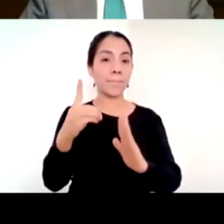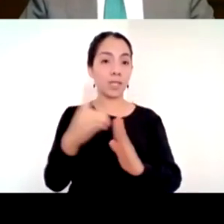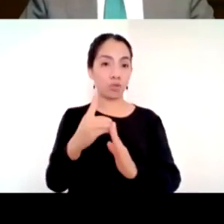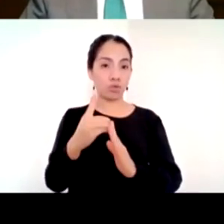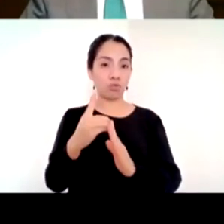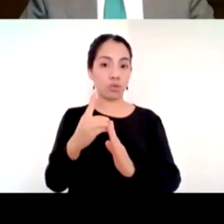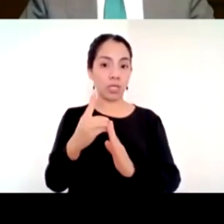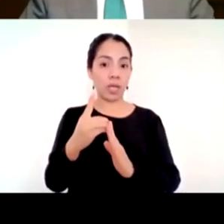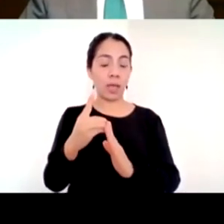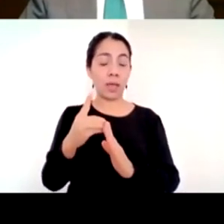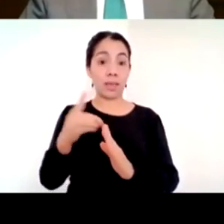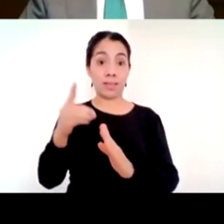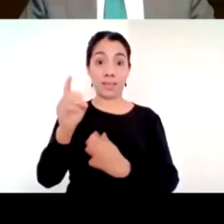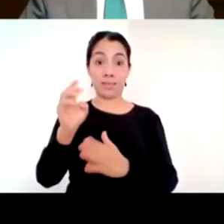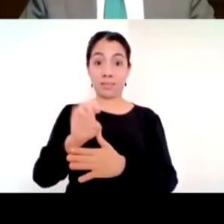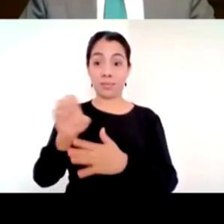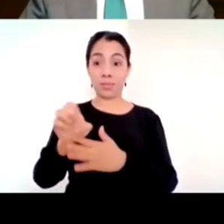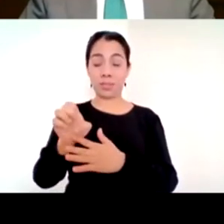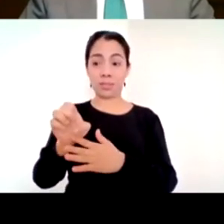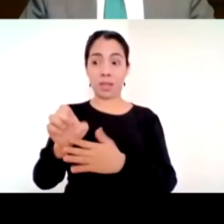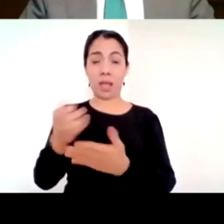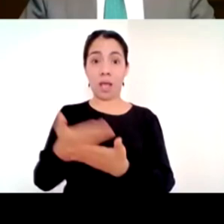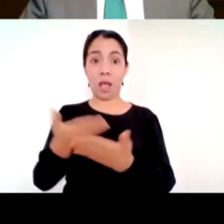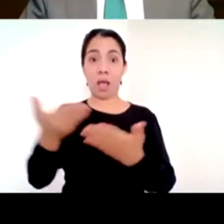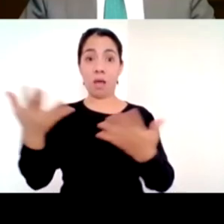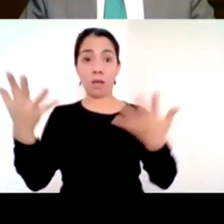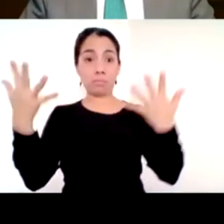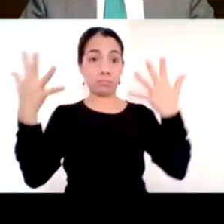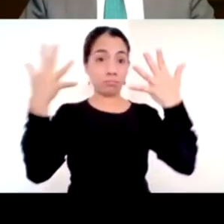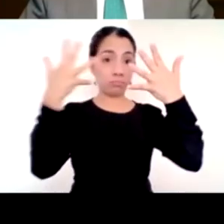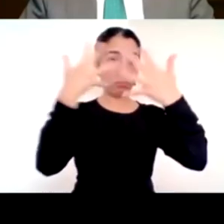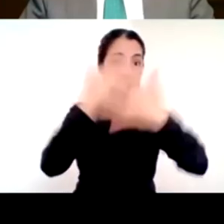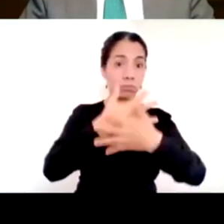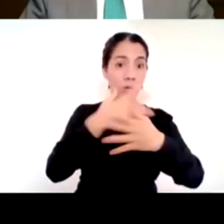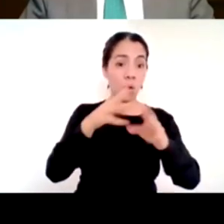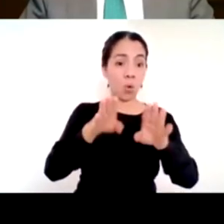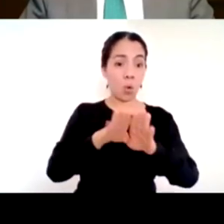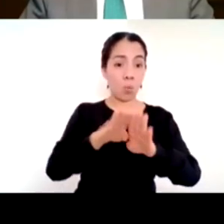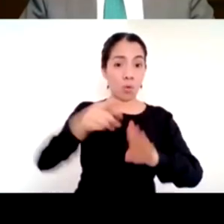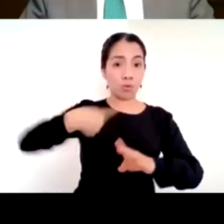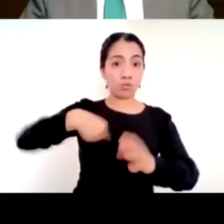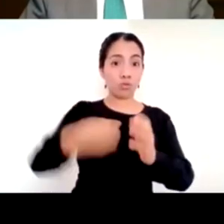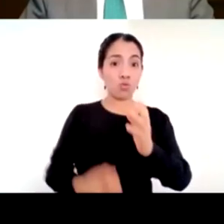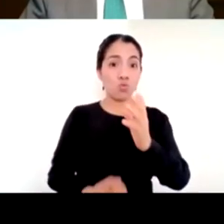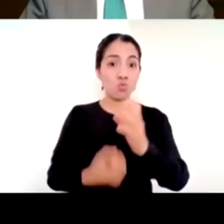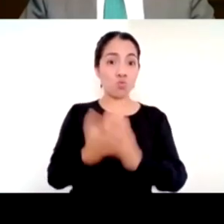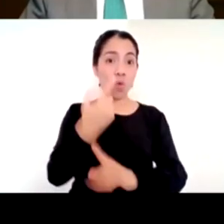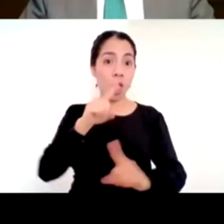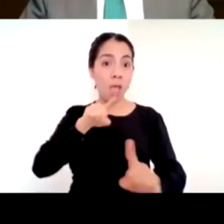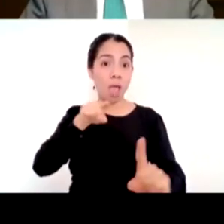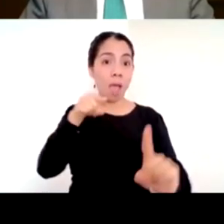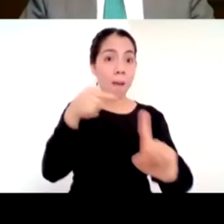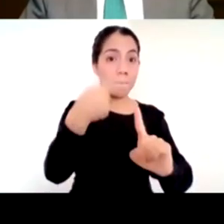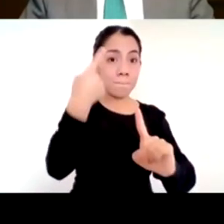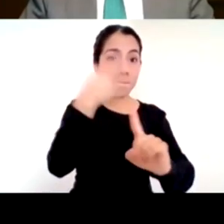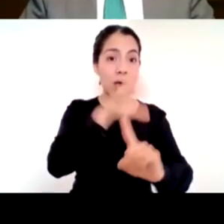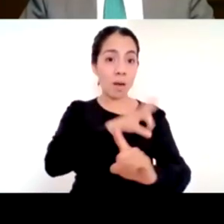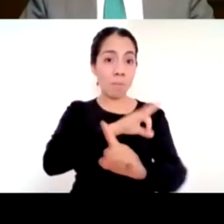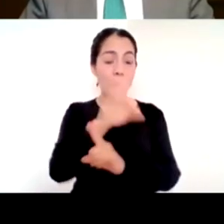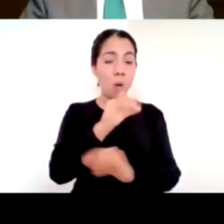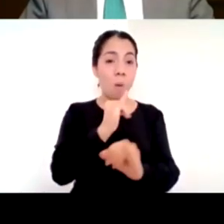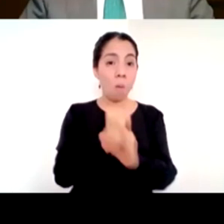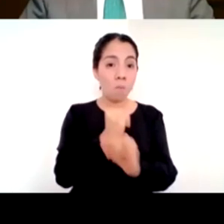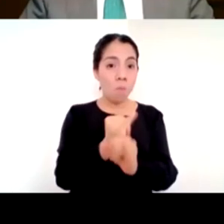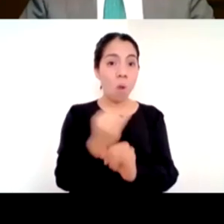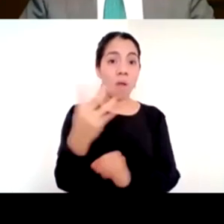diferente de cómo aprender y cómo enseñar desde la distancia es una adaptación completa. Una